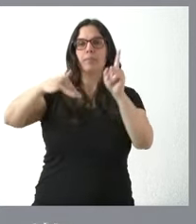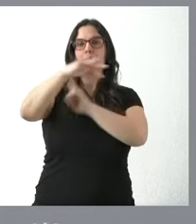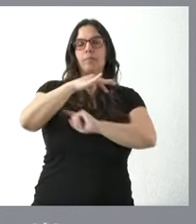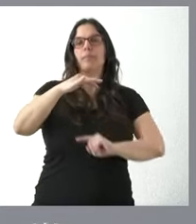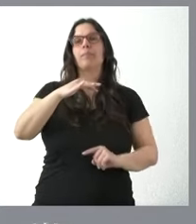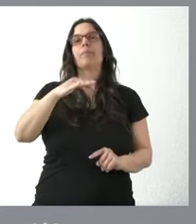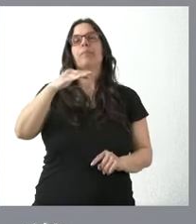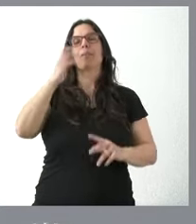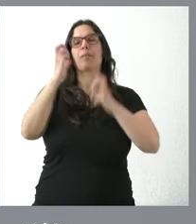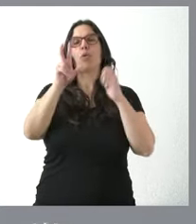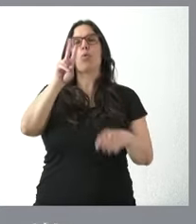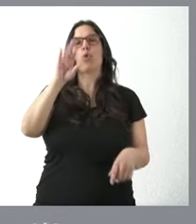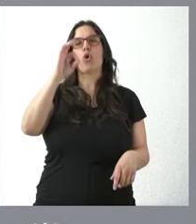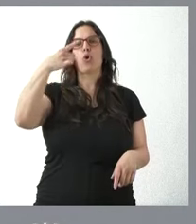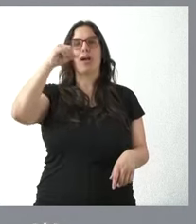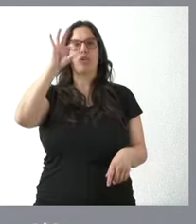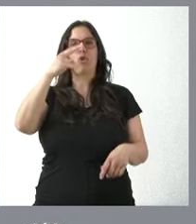cantábrico en Castilla y León.